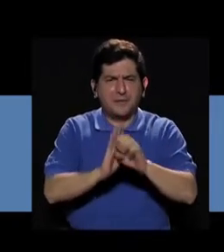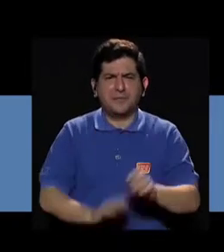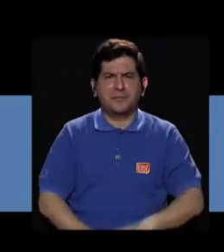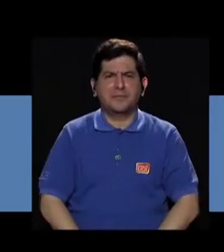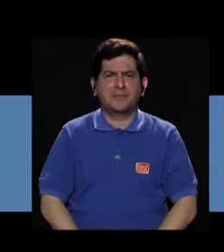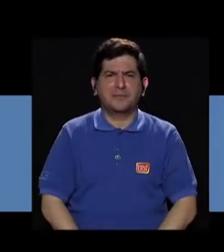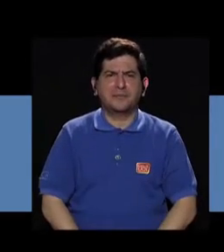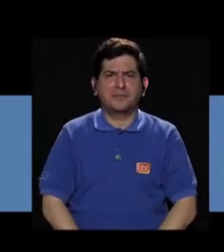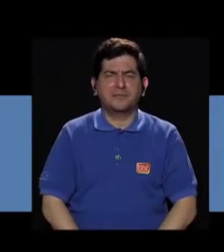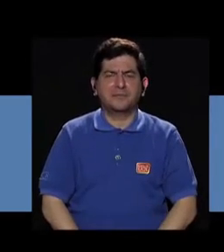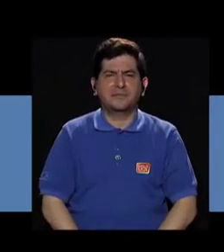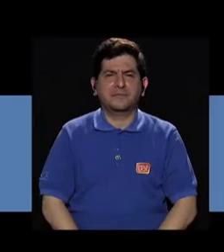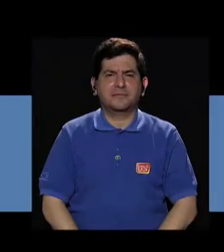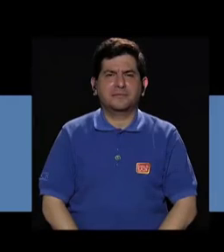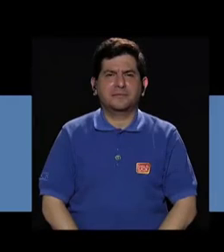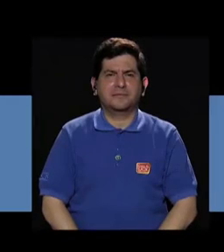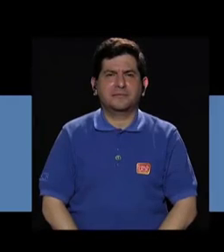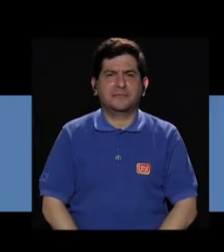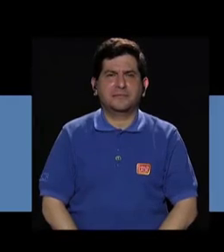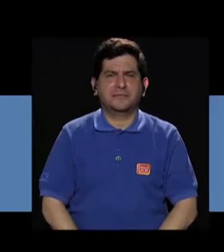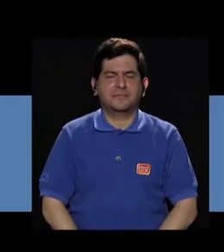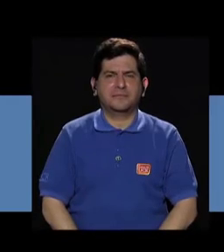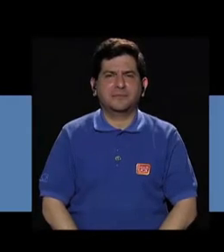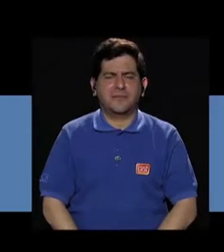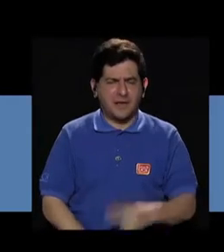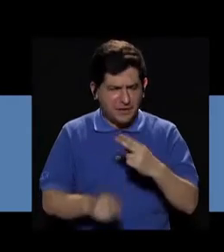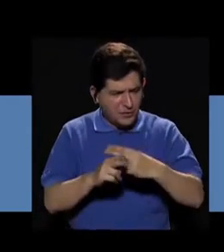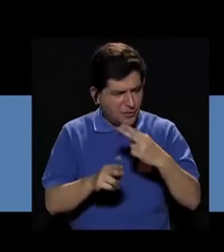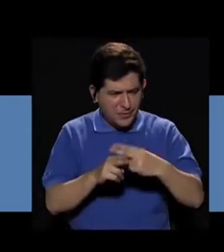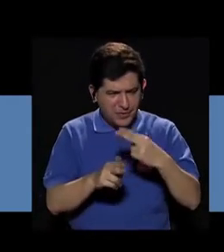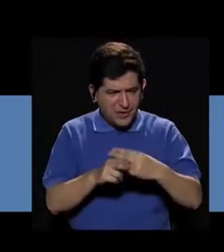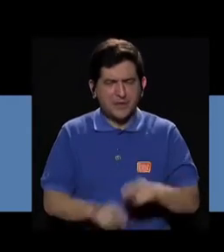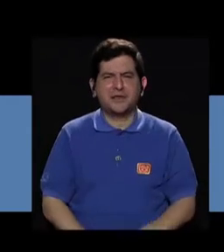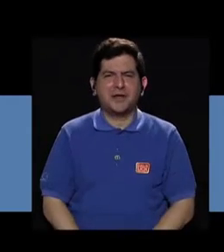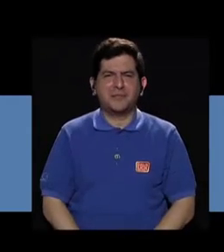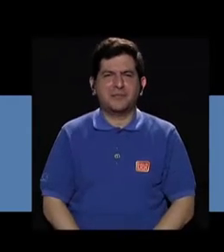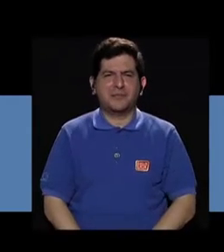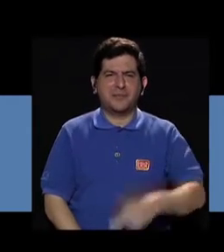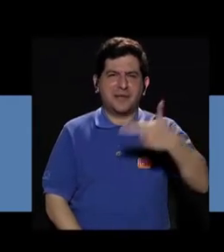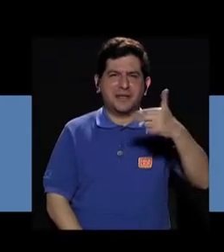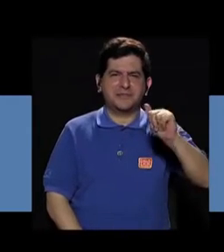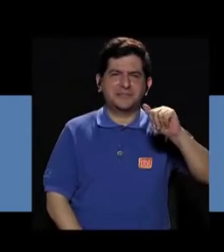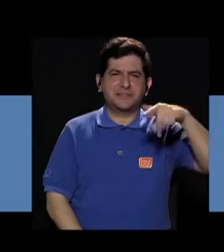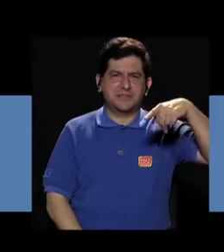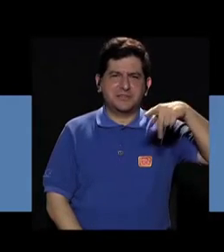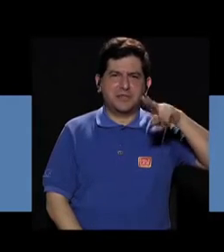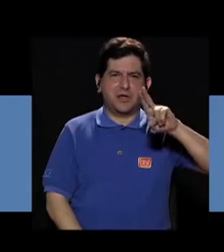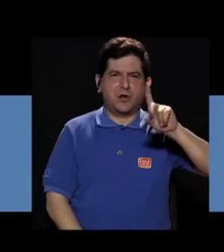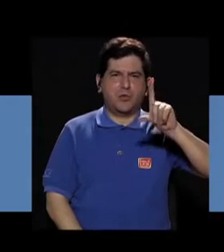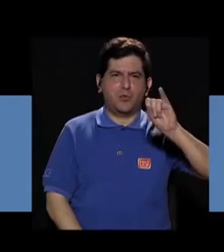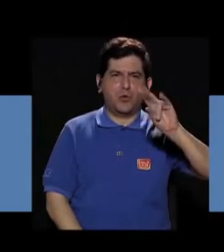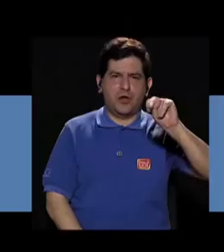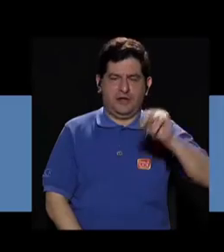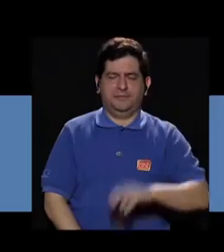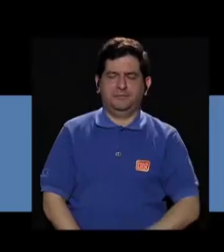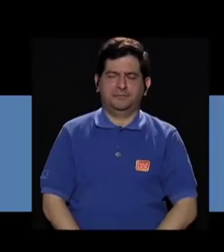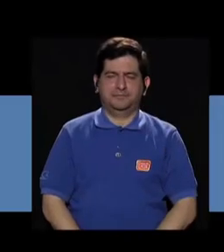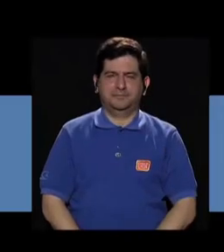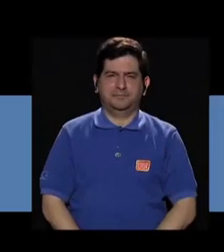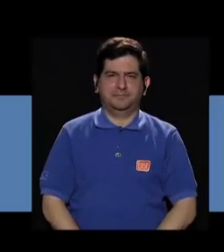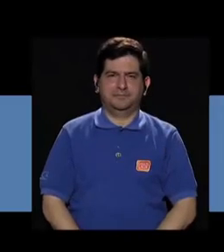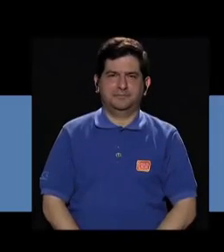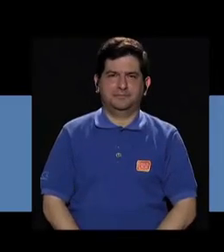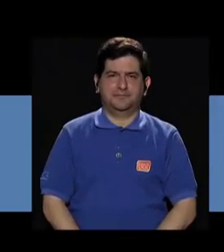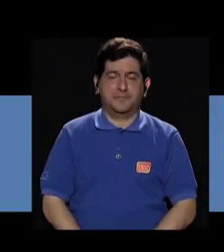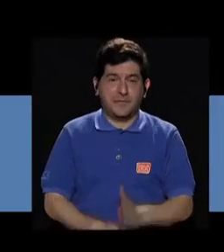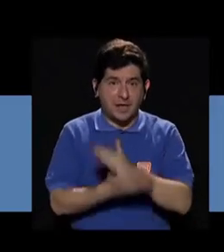Sí, comería, por ejemplo, la, el, el, el, ¿cómo que le llaman este? El chapulín. El